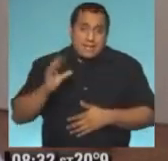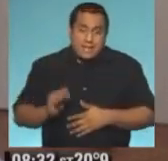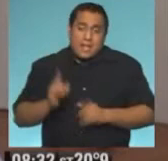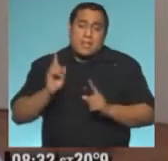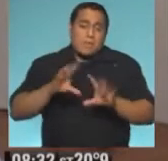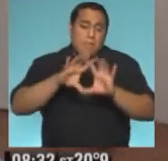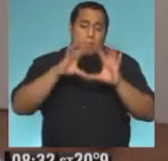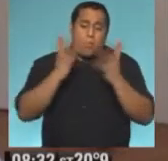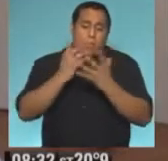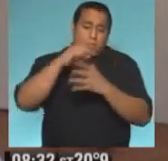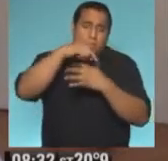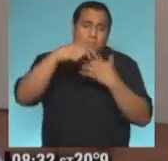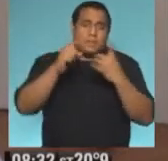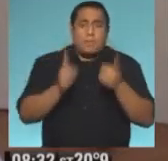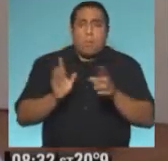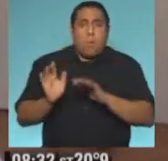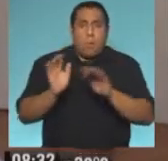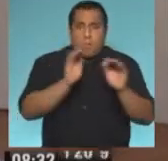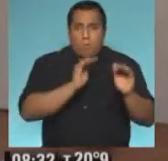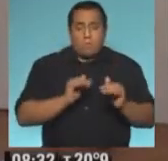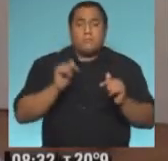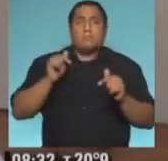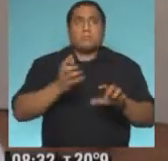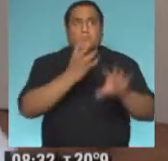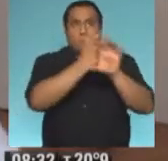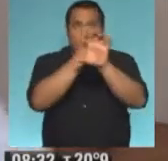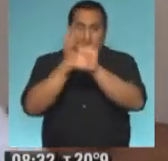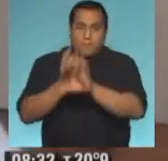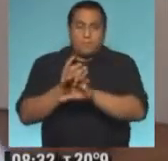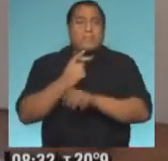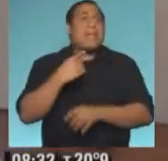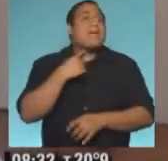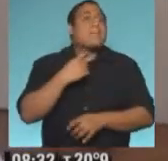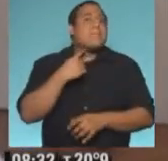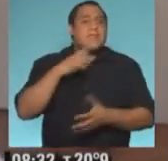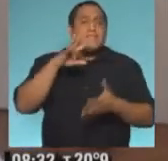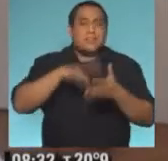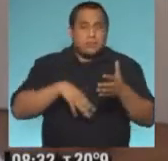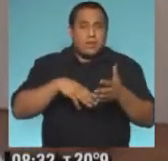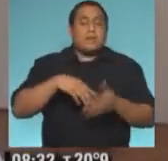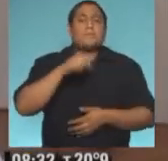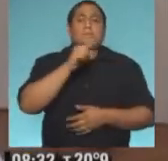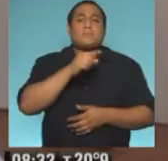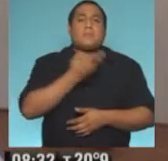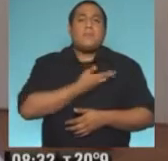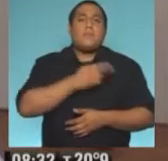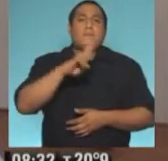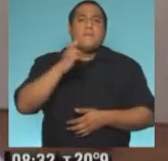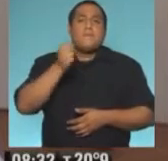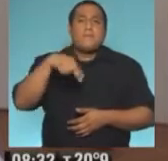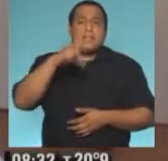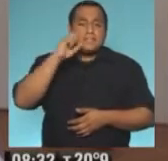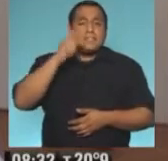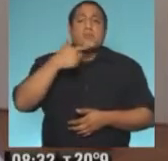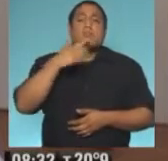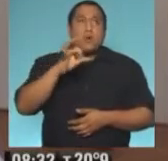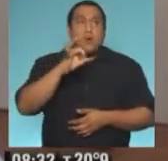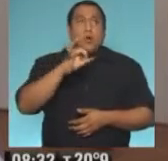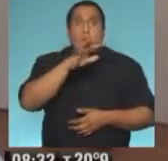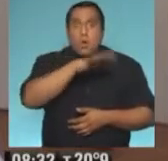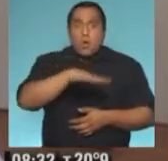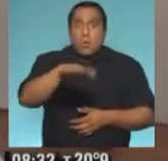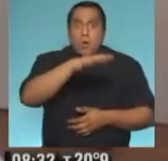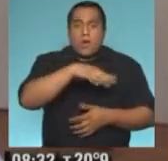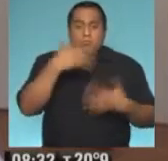sucede en distintas partes del mundo. En este caso estamos conectados ya desde España, Barcelona, con Francisco, que está desde aquel lugar